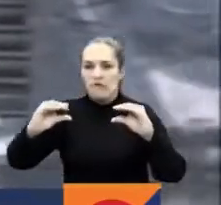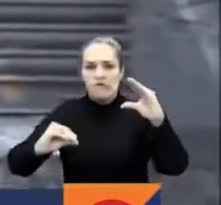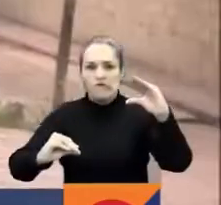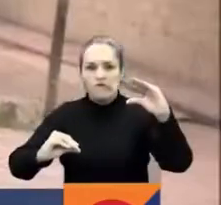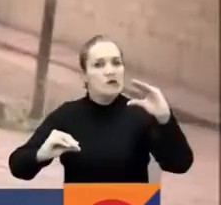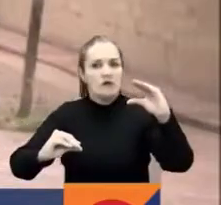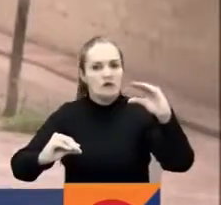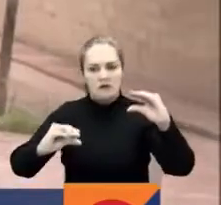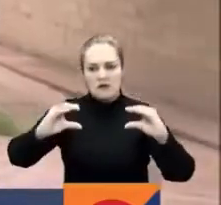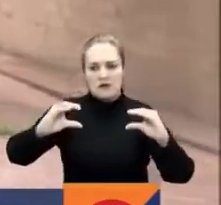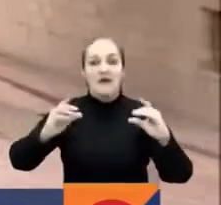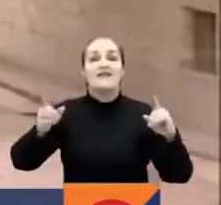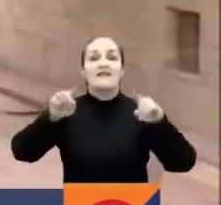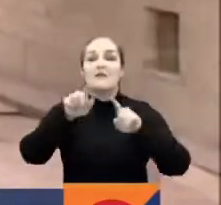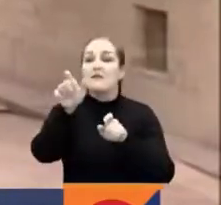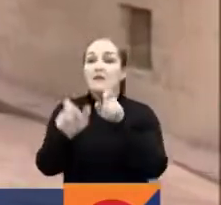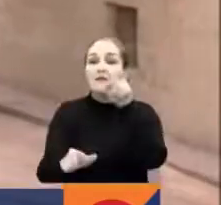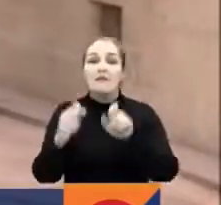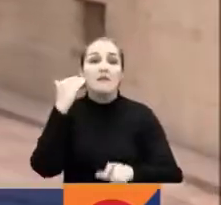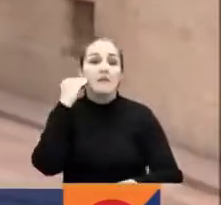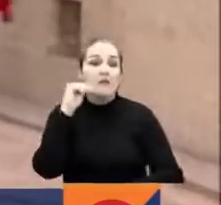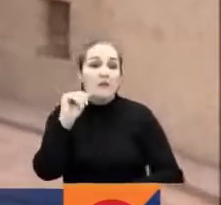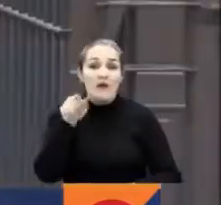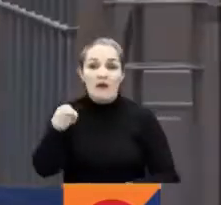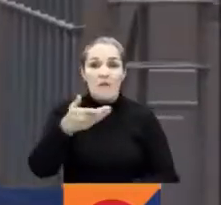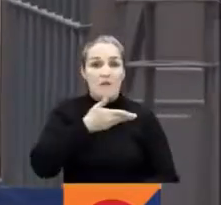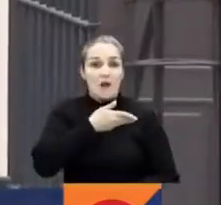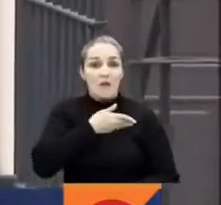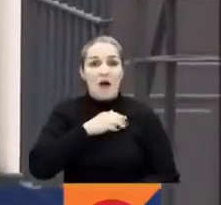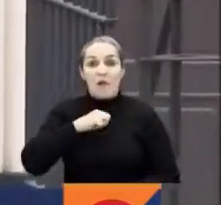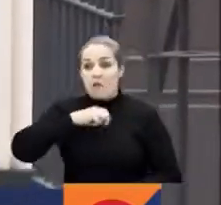salario mínimo a todas las madres cabezas de familia.